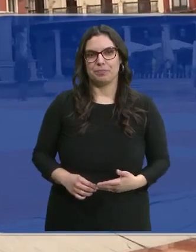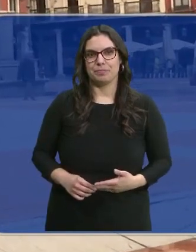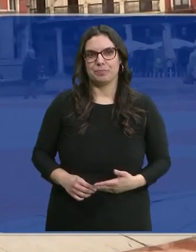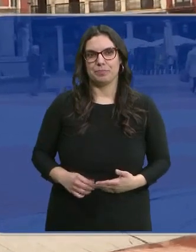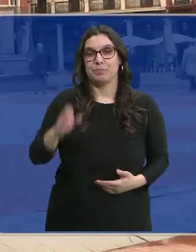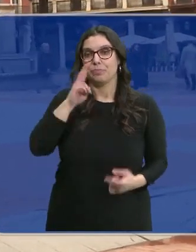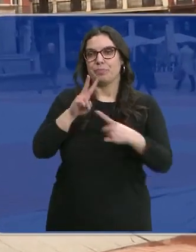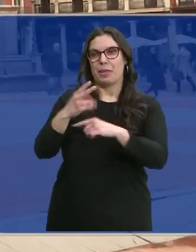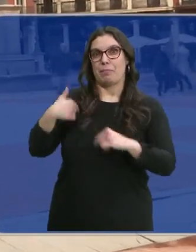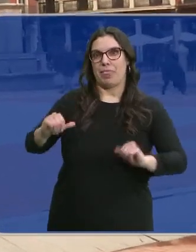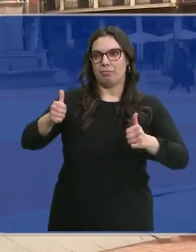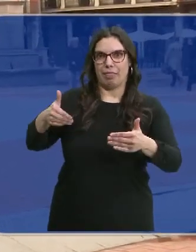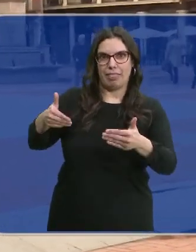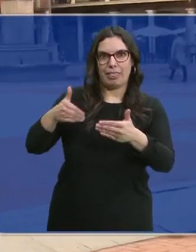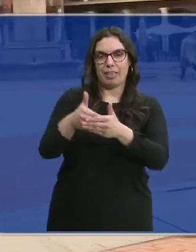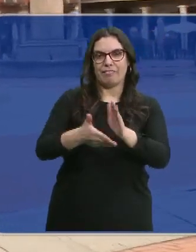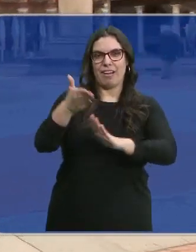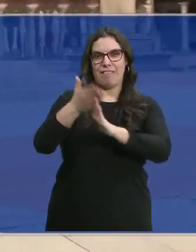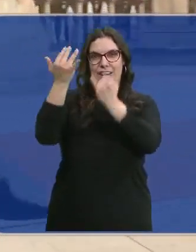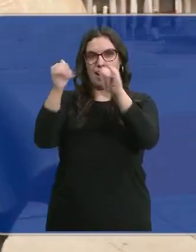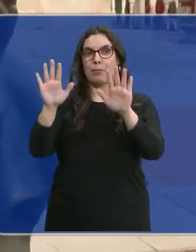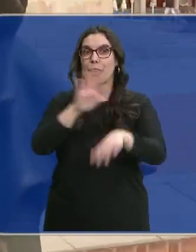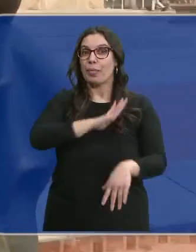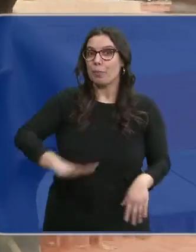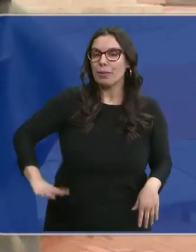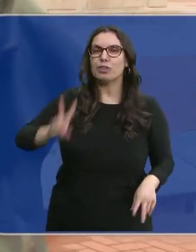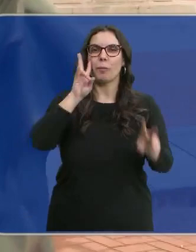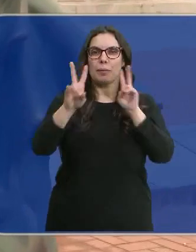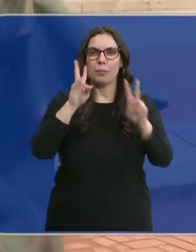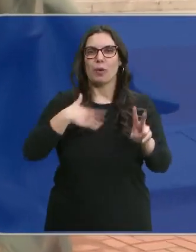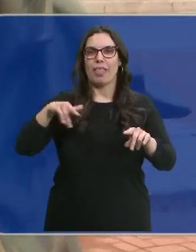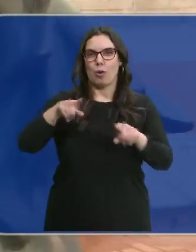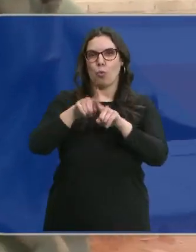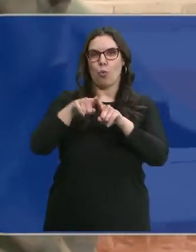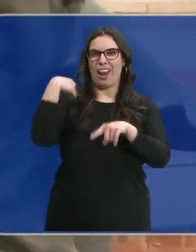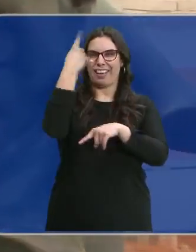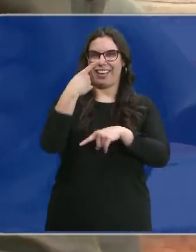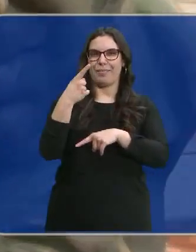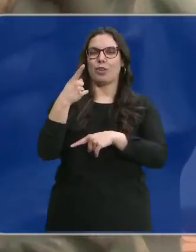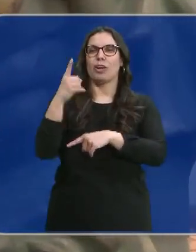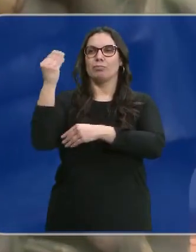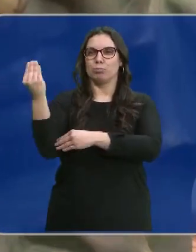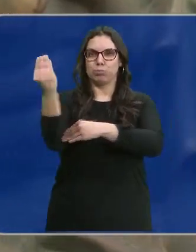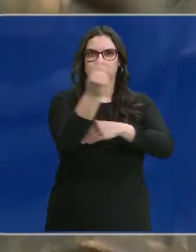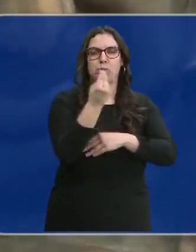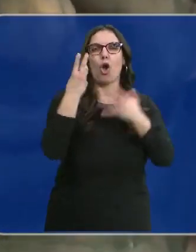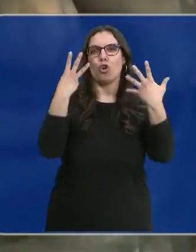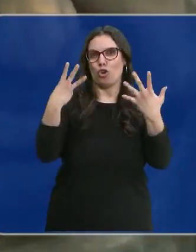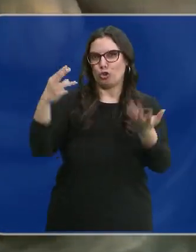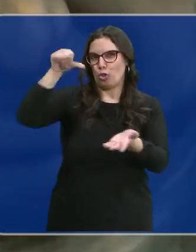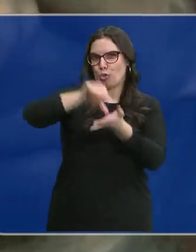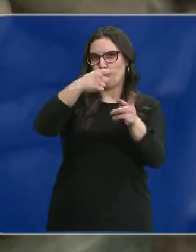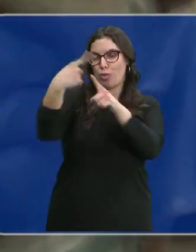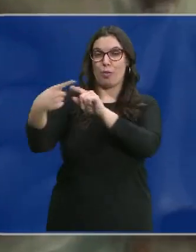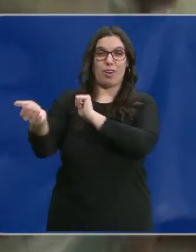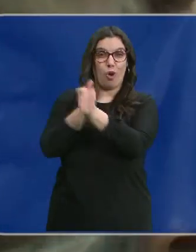Pues sí, ya ha comenzado esa cuenta atrás para los Goya, pero de momento podemos encontrarnos cabezones como este en ocho partes de la ciudad, que son